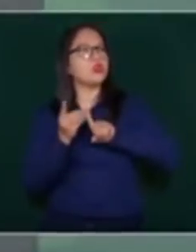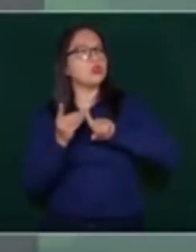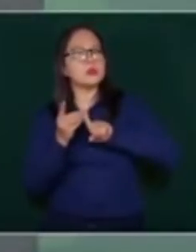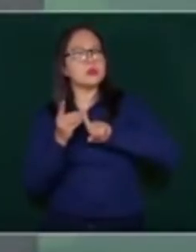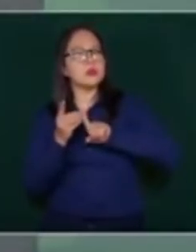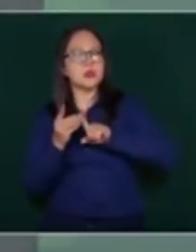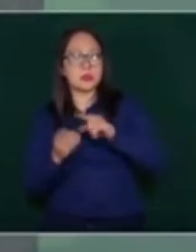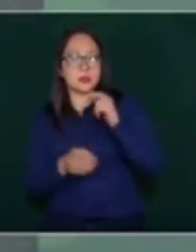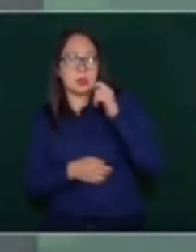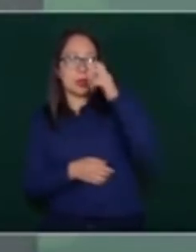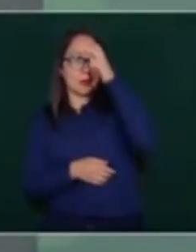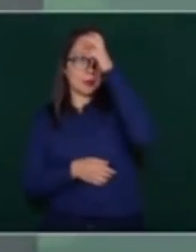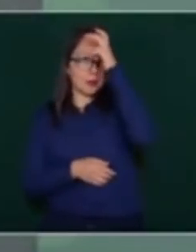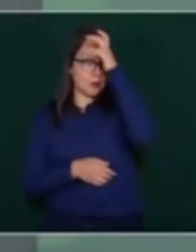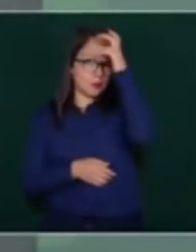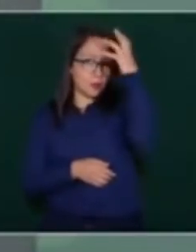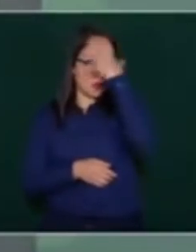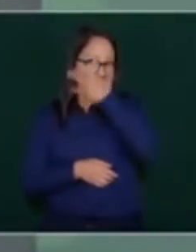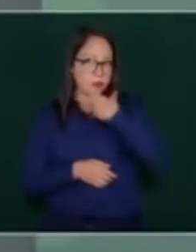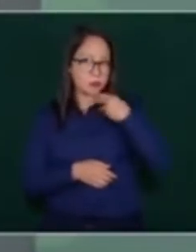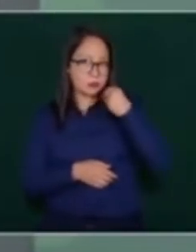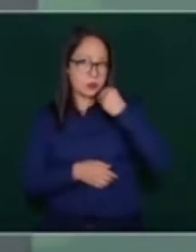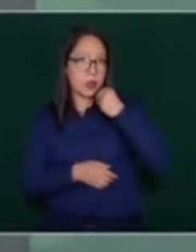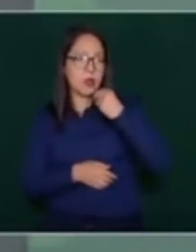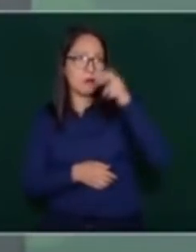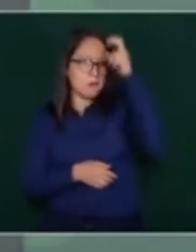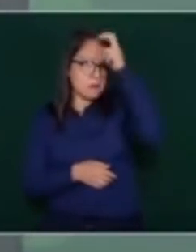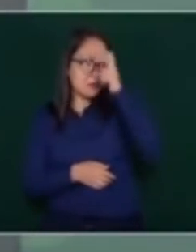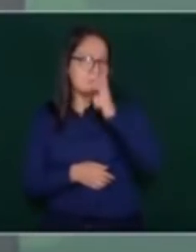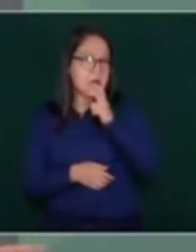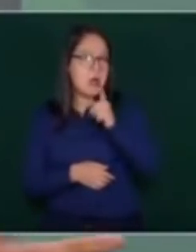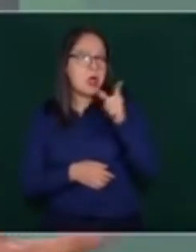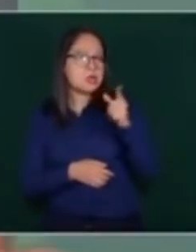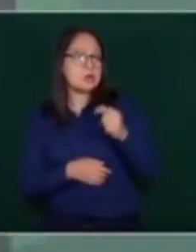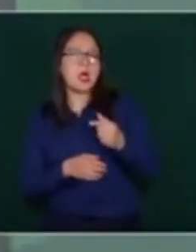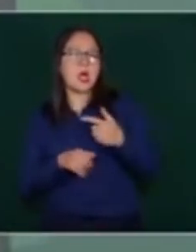a las seis y media de la mañana,